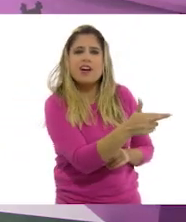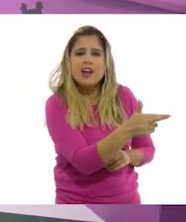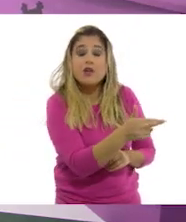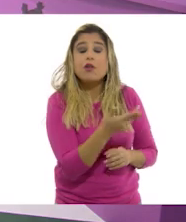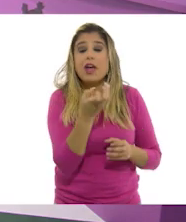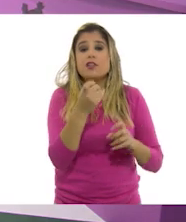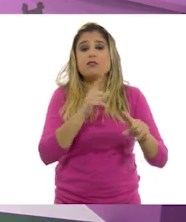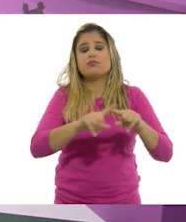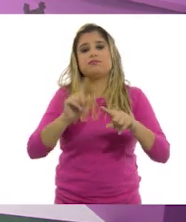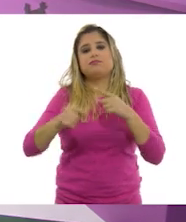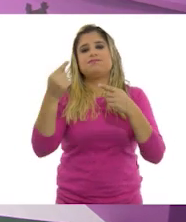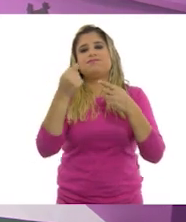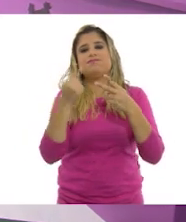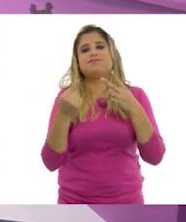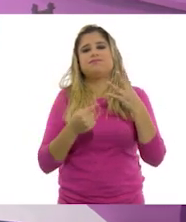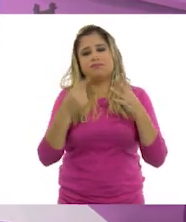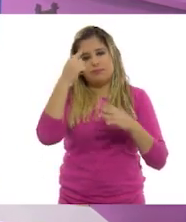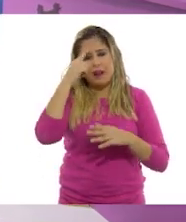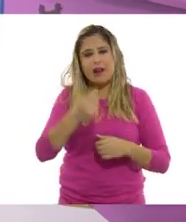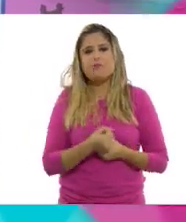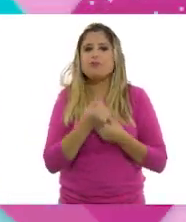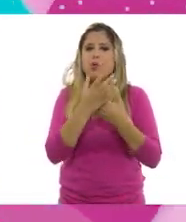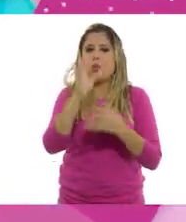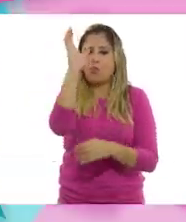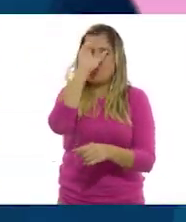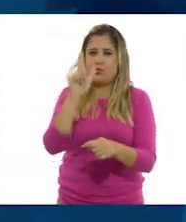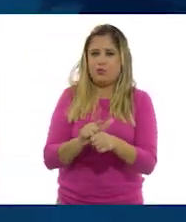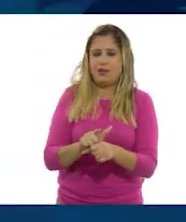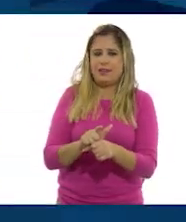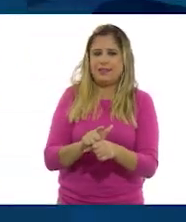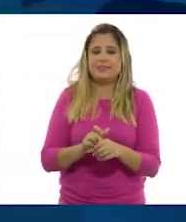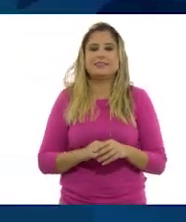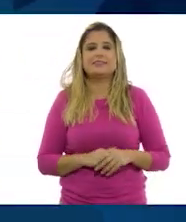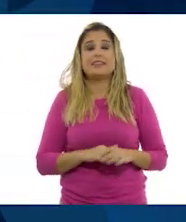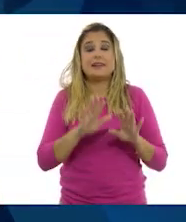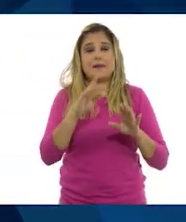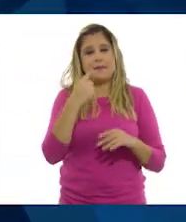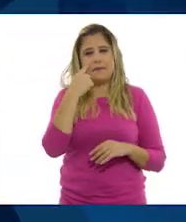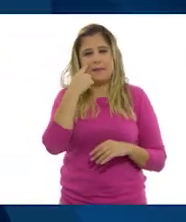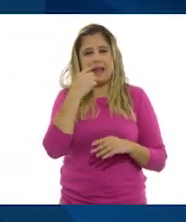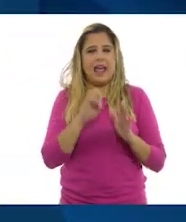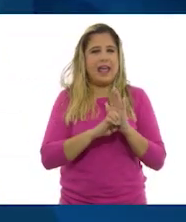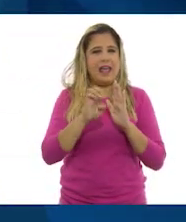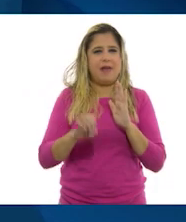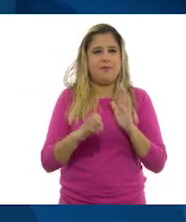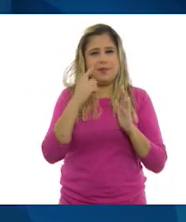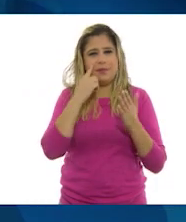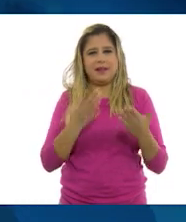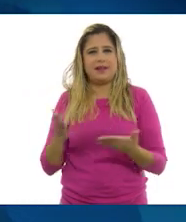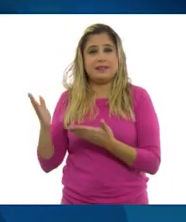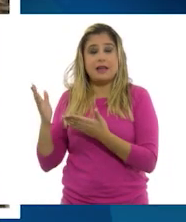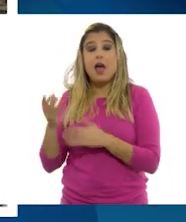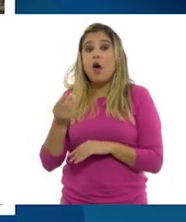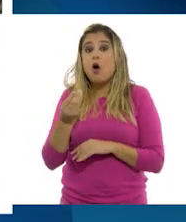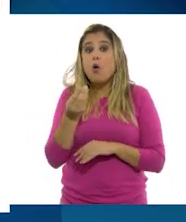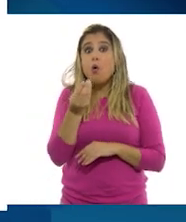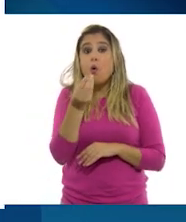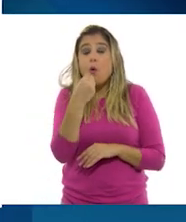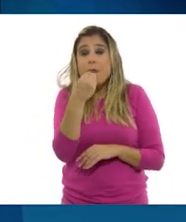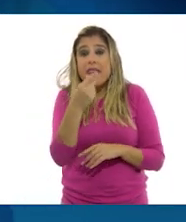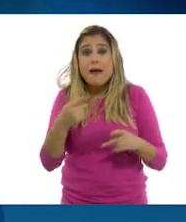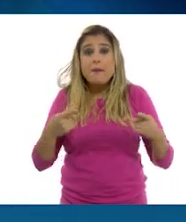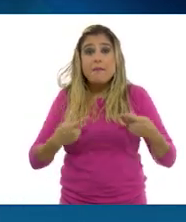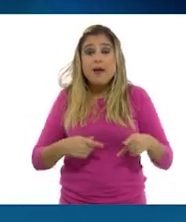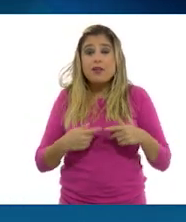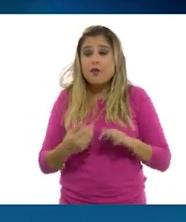los elementos que influyen en las manifestaciones culturales. Miren, por ejemplo, en la comida, las personas